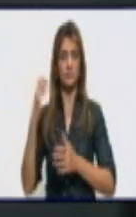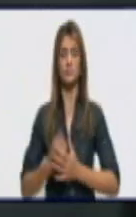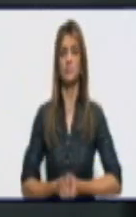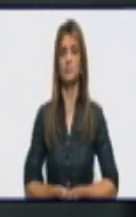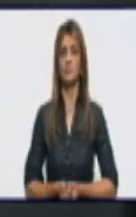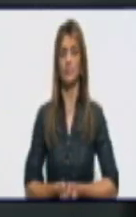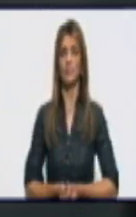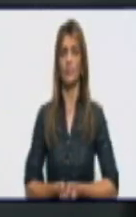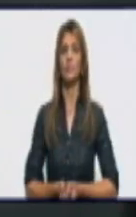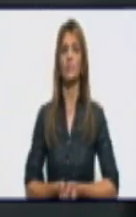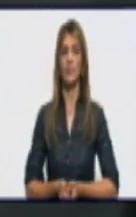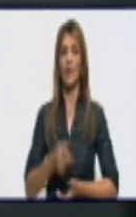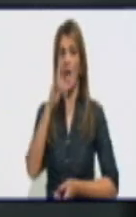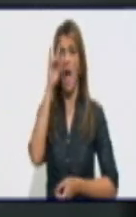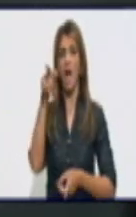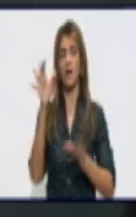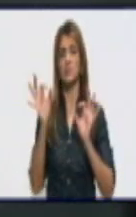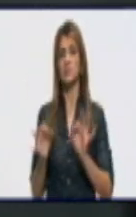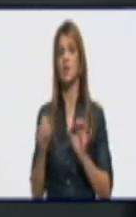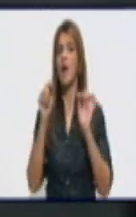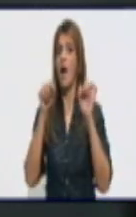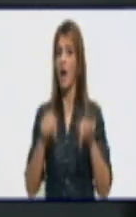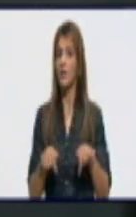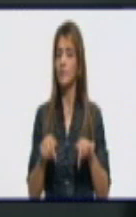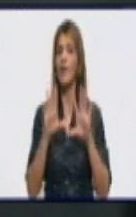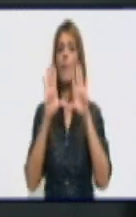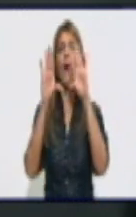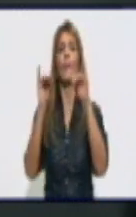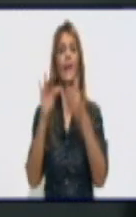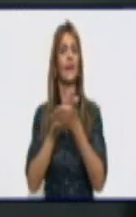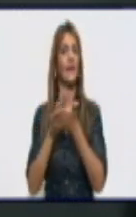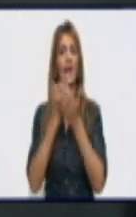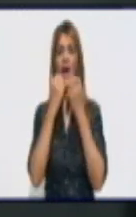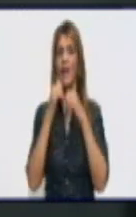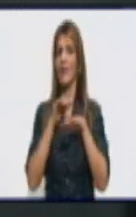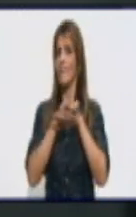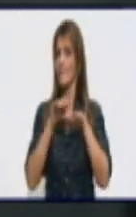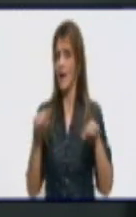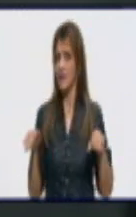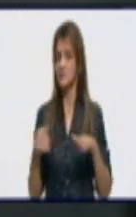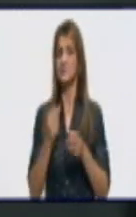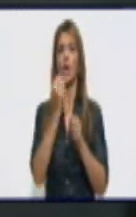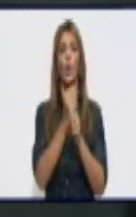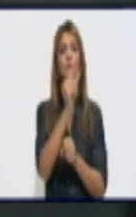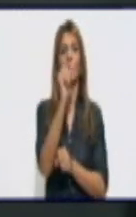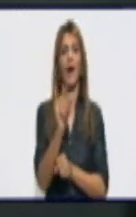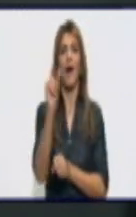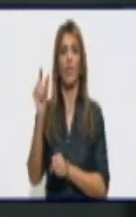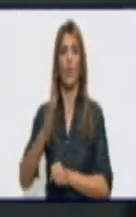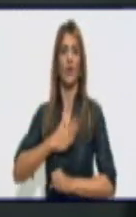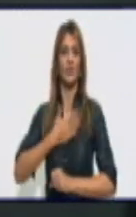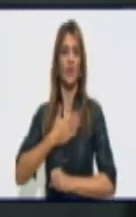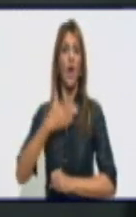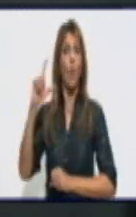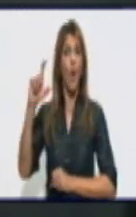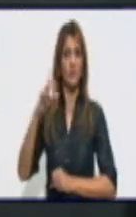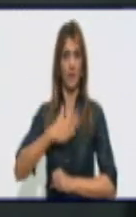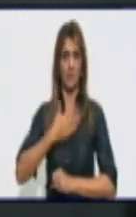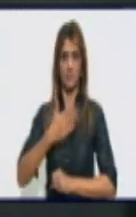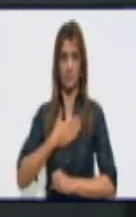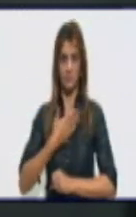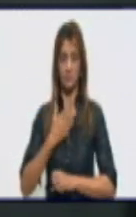esta oportunidad nosotros solamente nos vamos a referir a este sector, porque bueno, ya en otras oportunidades